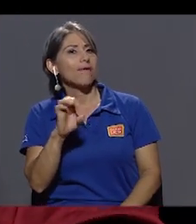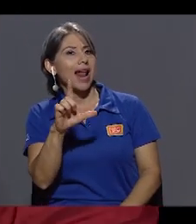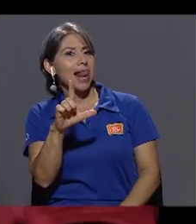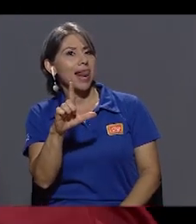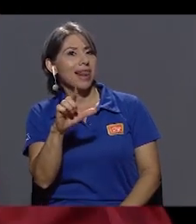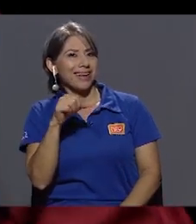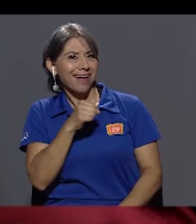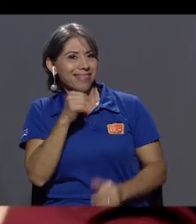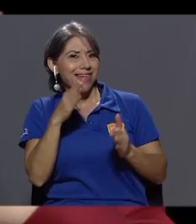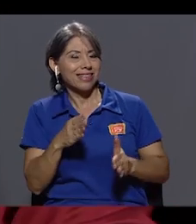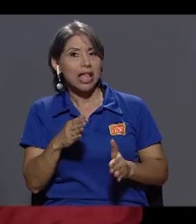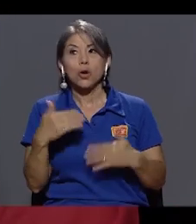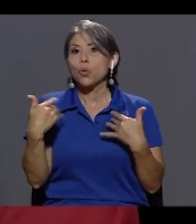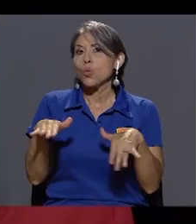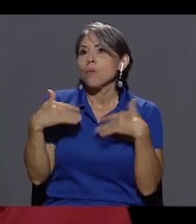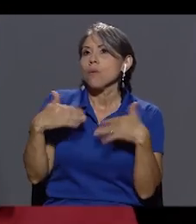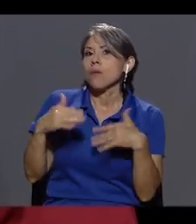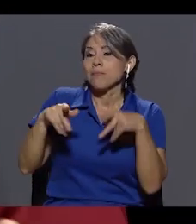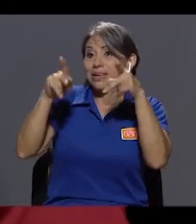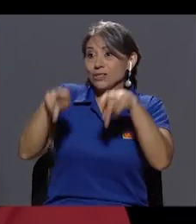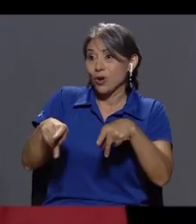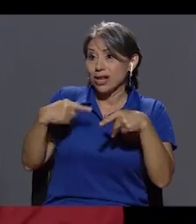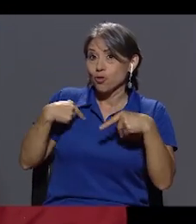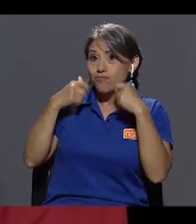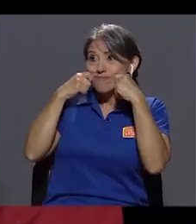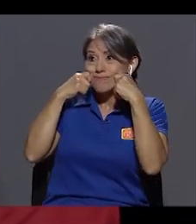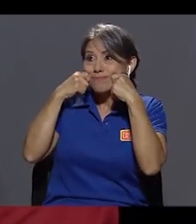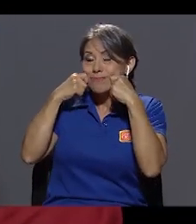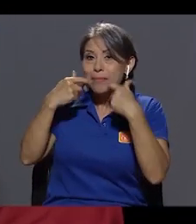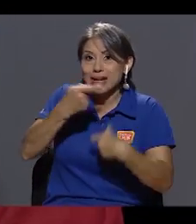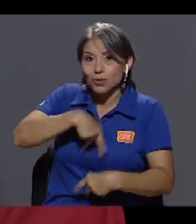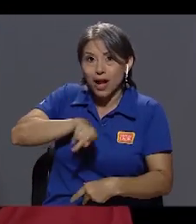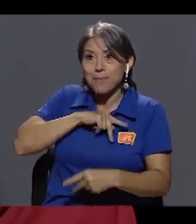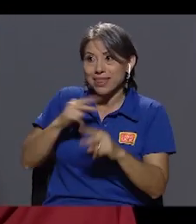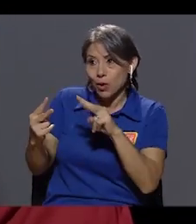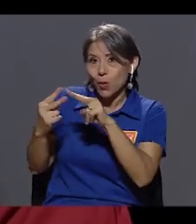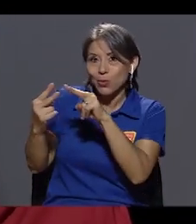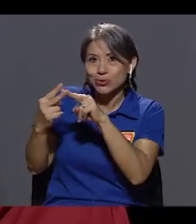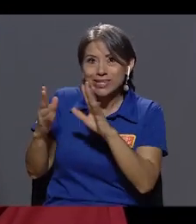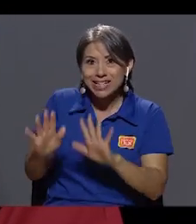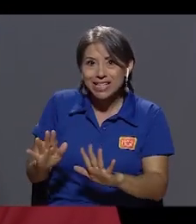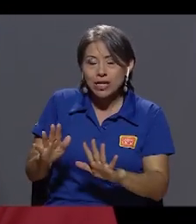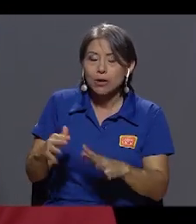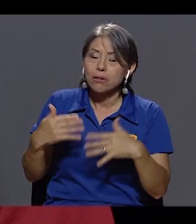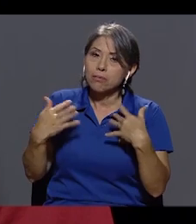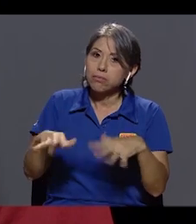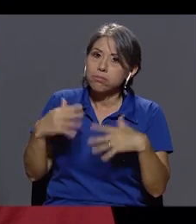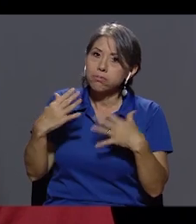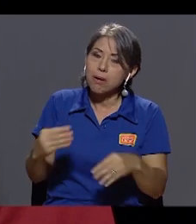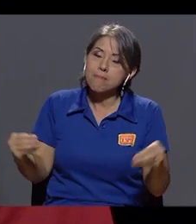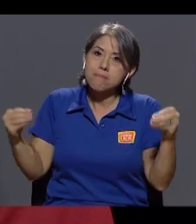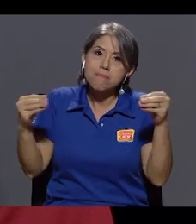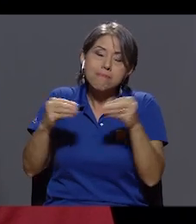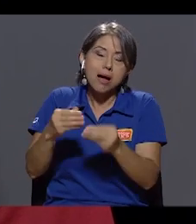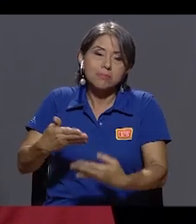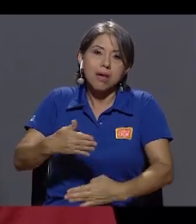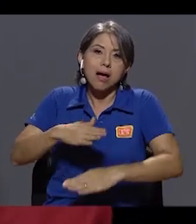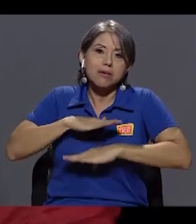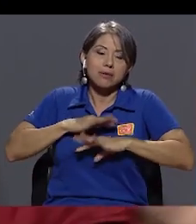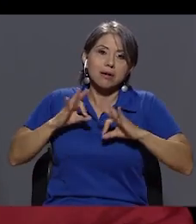conocí personalmente, ¿verdad? Porque a veces se conocen por teléfono. ¿Quién más me ha llenado?